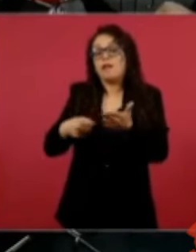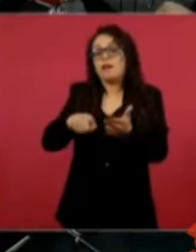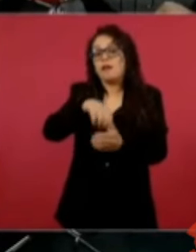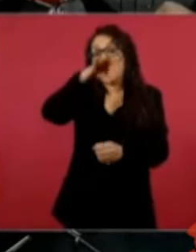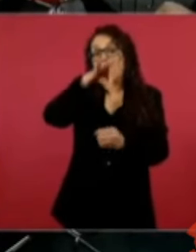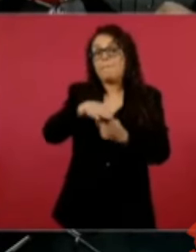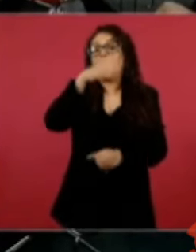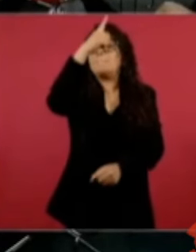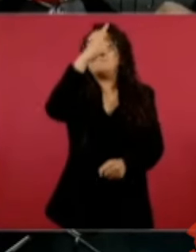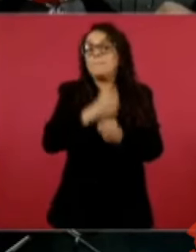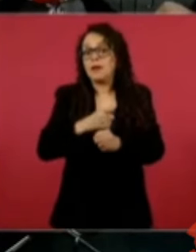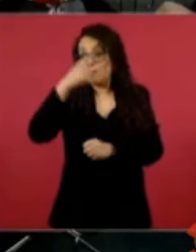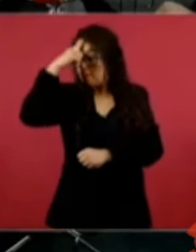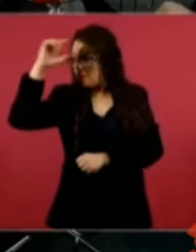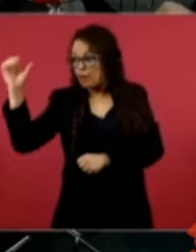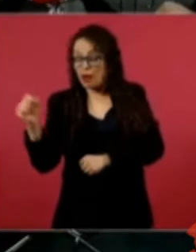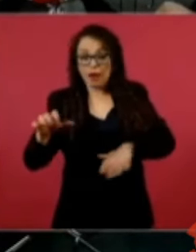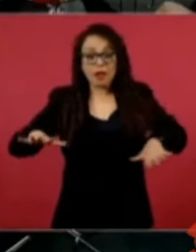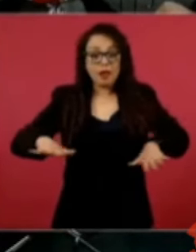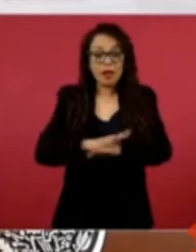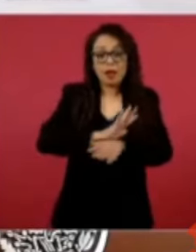Es un asunto de criterio.